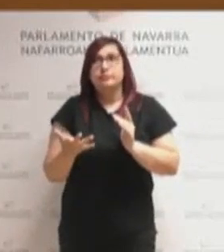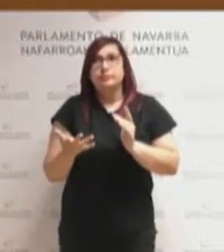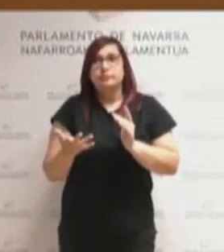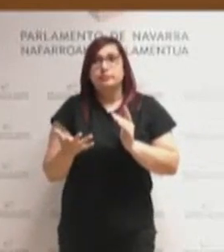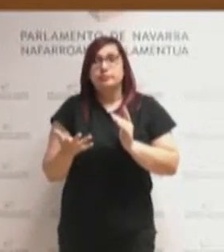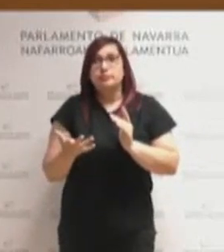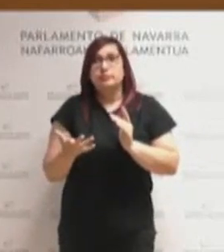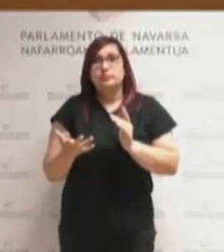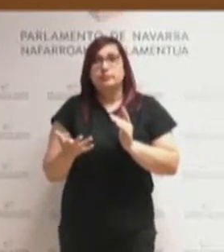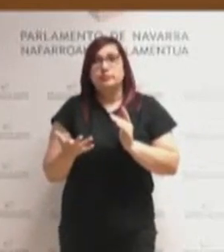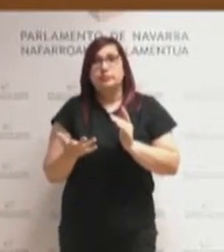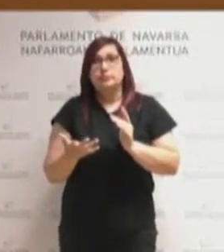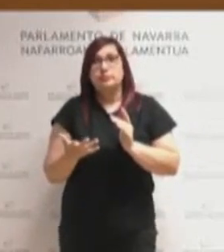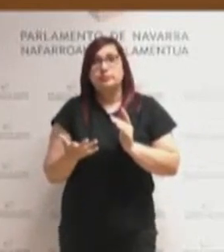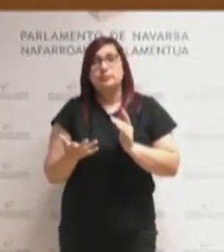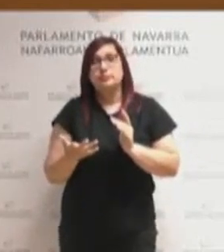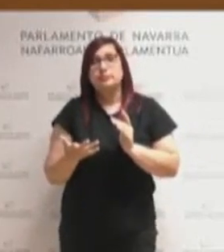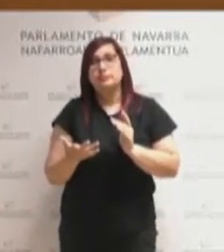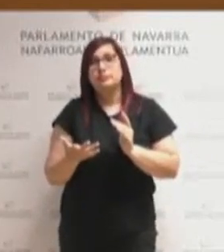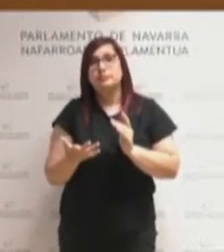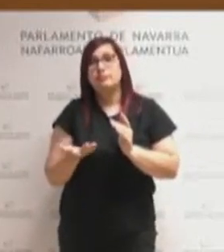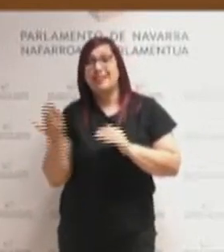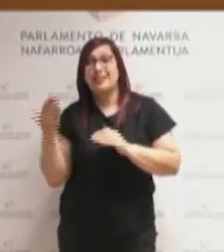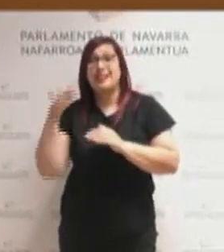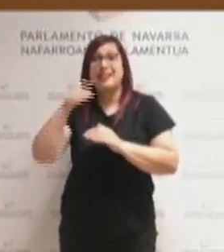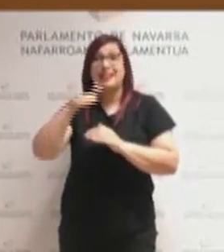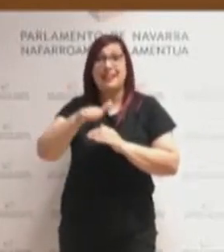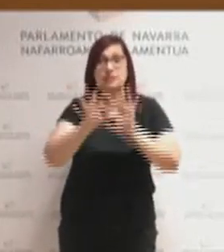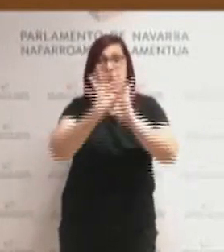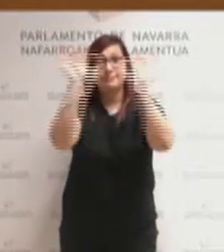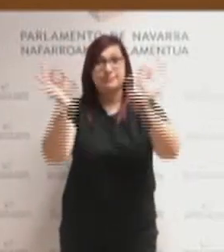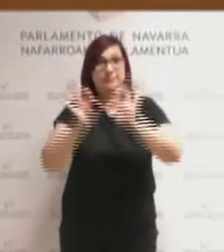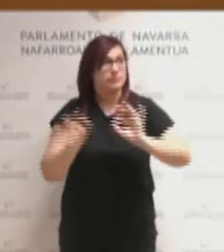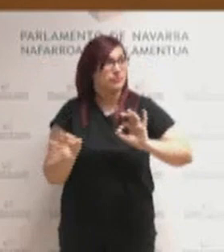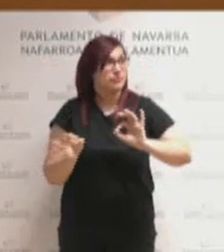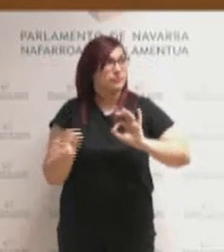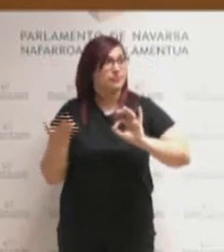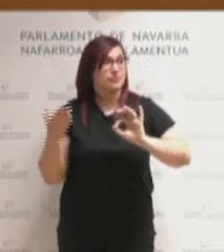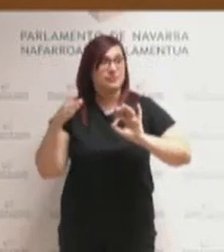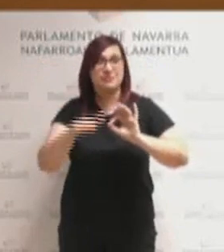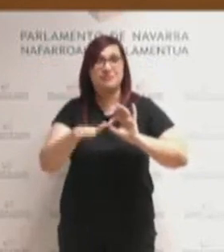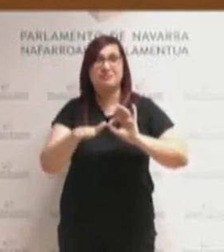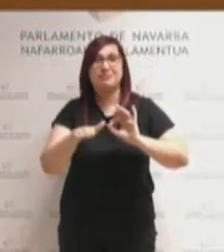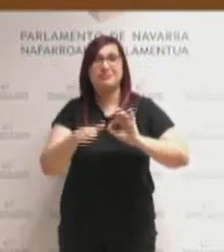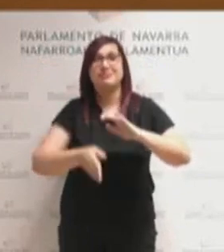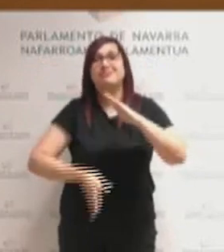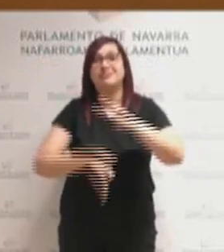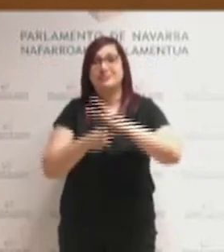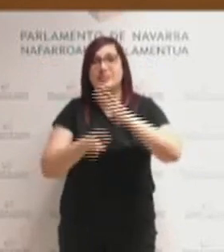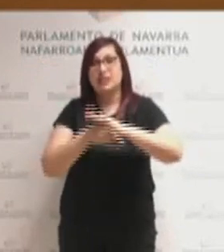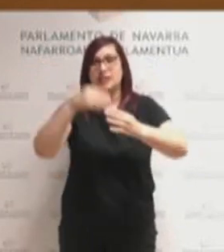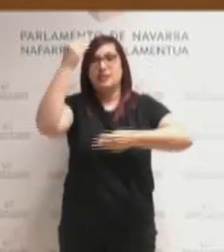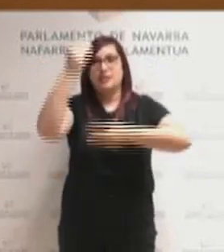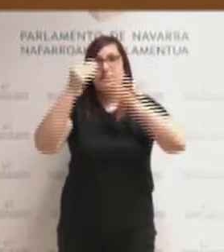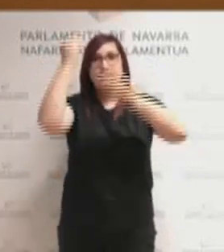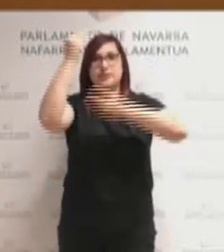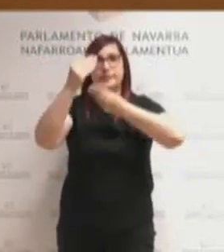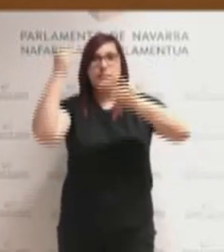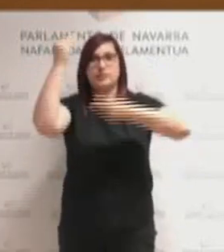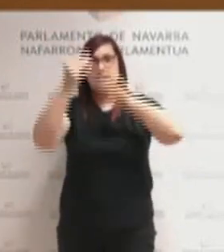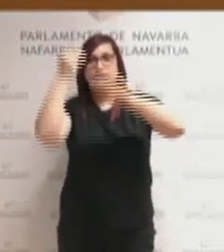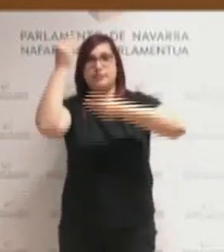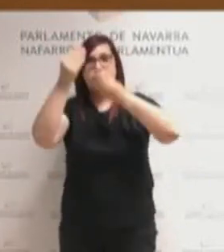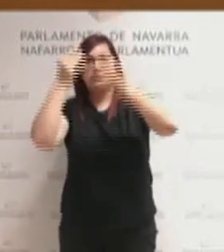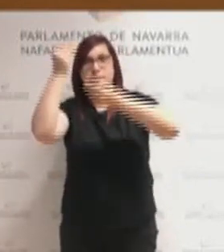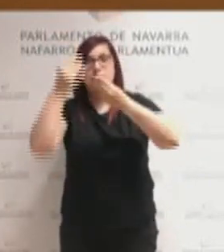Euskal Herria, Dildu, seguimos pensando que el poder reside en el